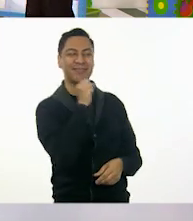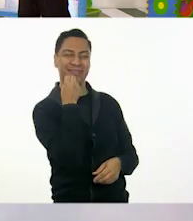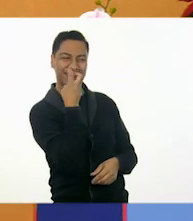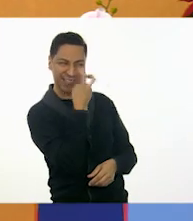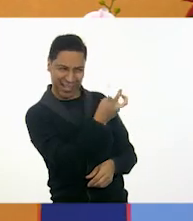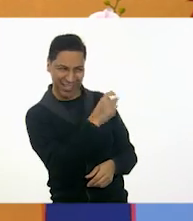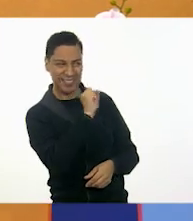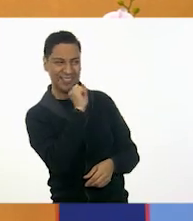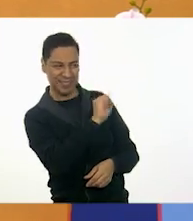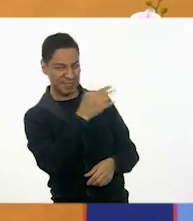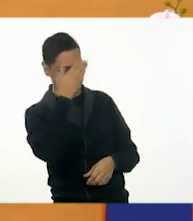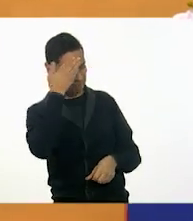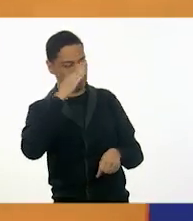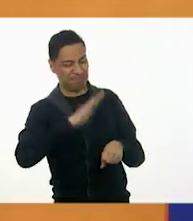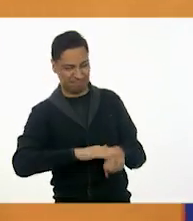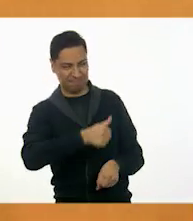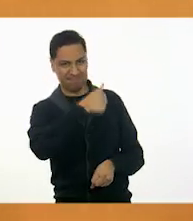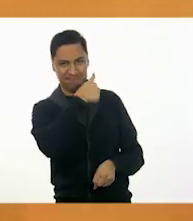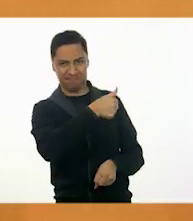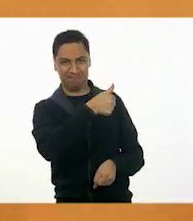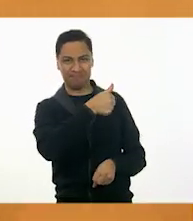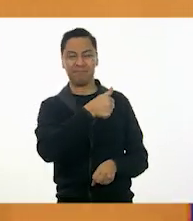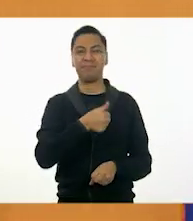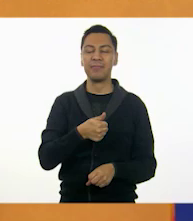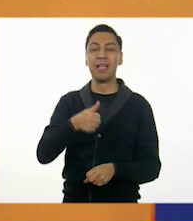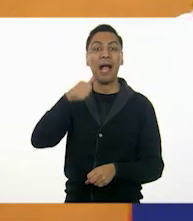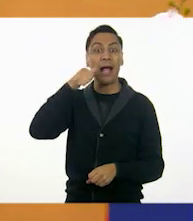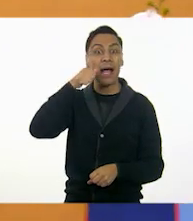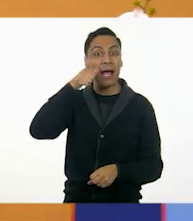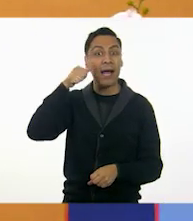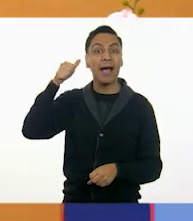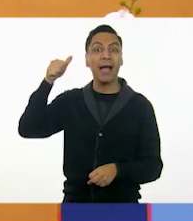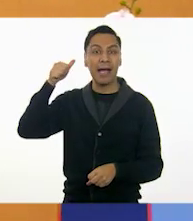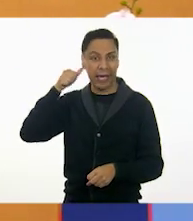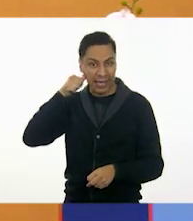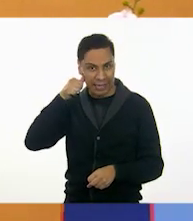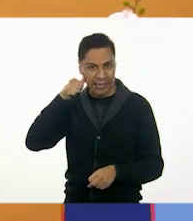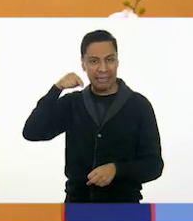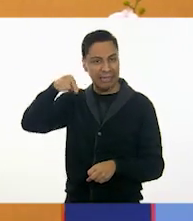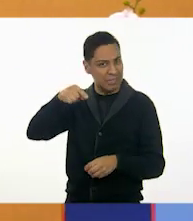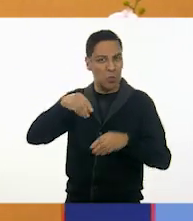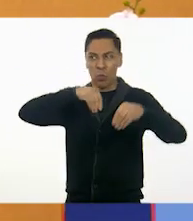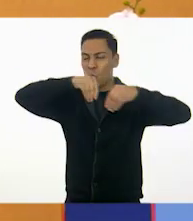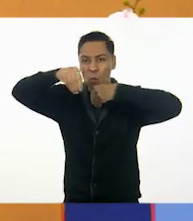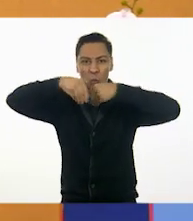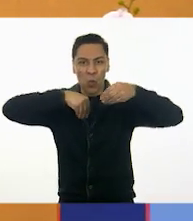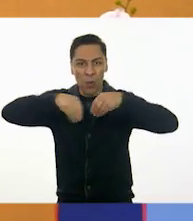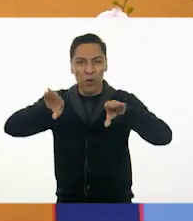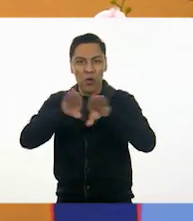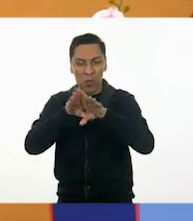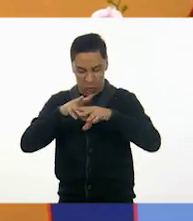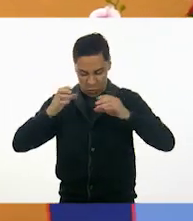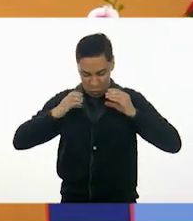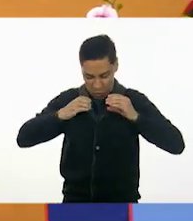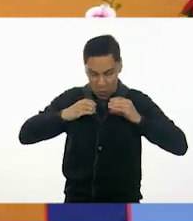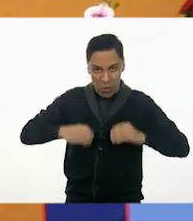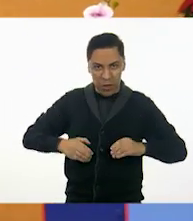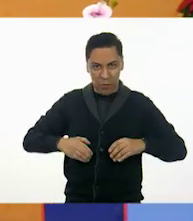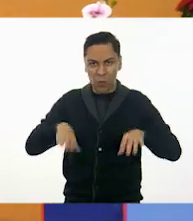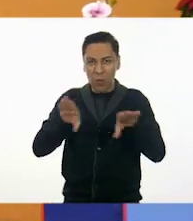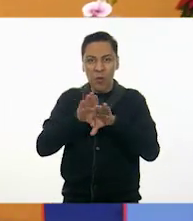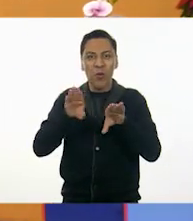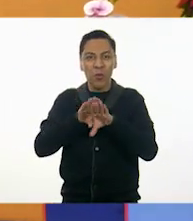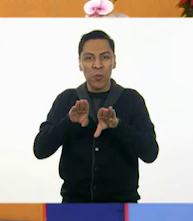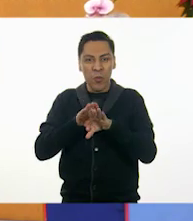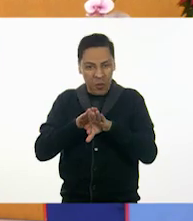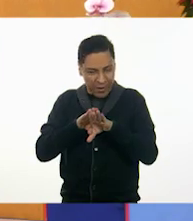bien, Erick, qué buena memoria tienes. Pues trabajamos ayer las piñatas, las formas con nuestro cuerpo. ¿Te das cuenta cómo podemos